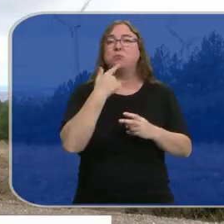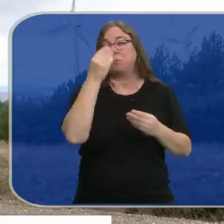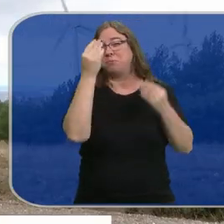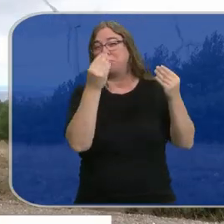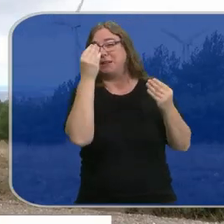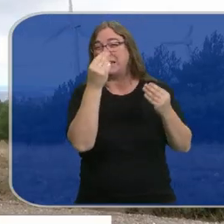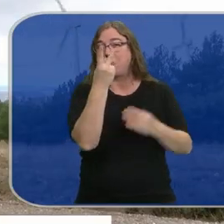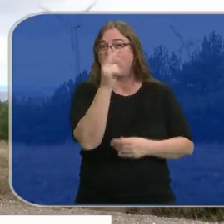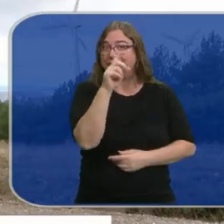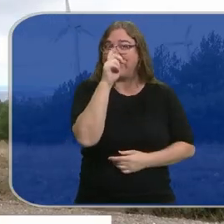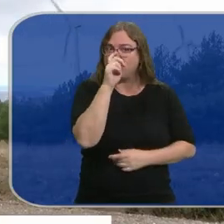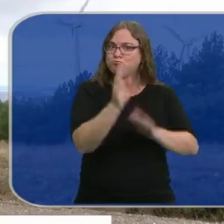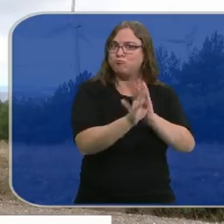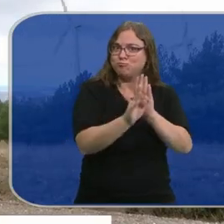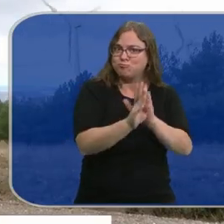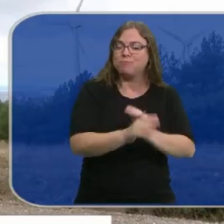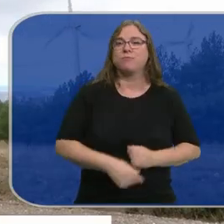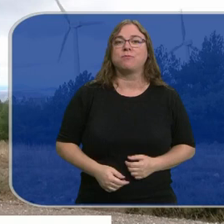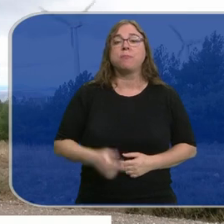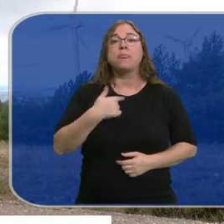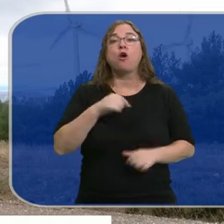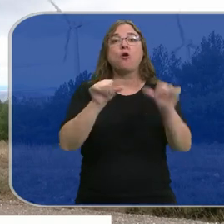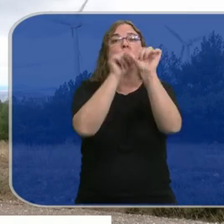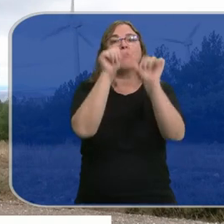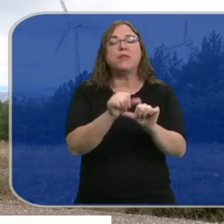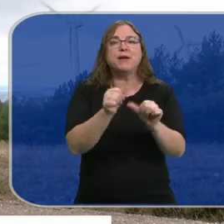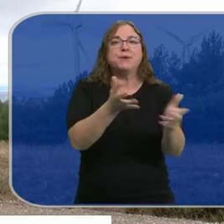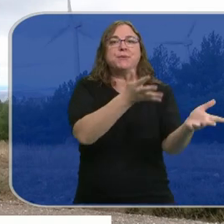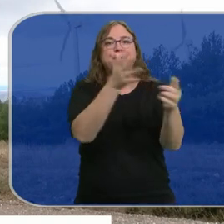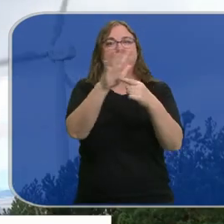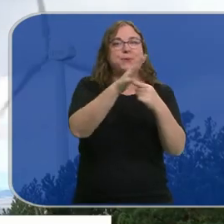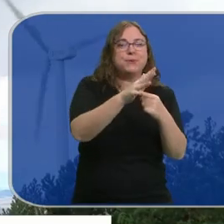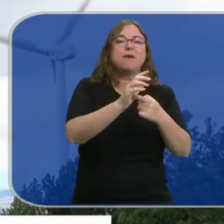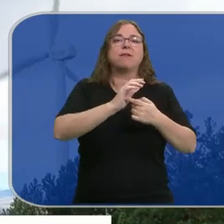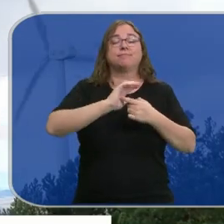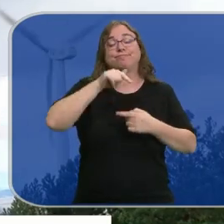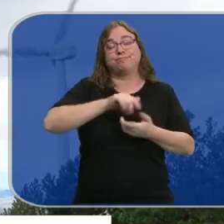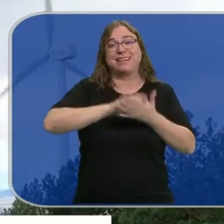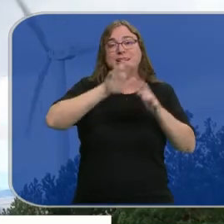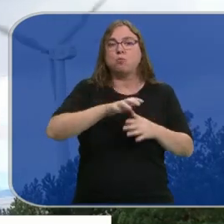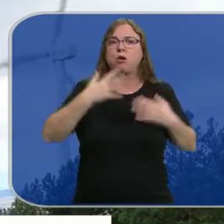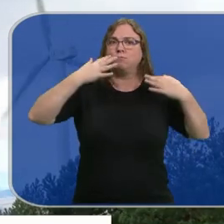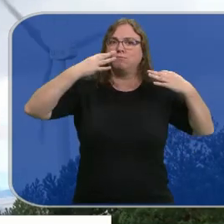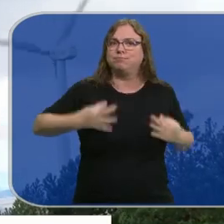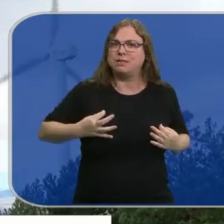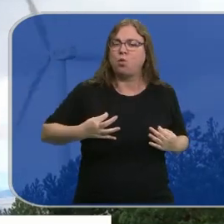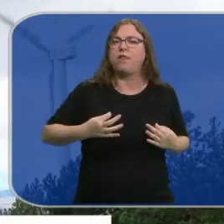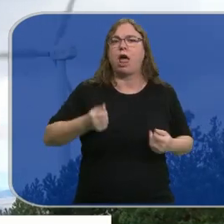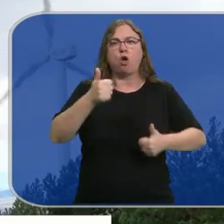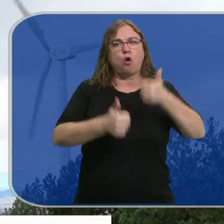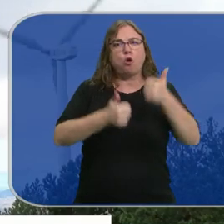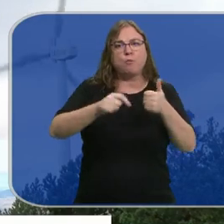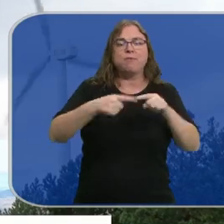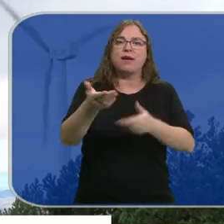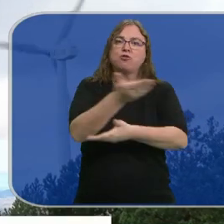estimaba de unos 20 años. Se ha hablado también del modelo eólico Castellano-Leones como referente en cuanto a seguridad jurídica, competitividad y